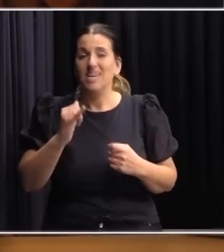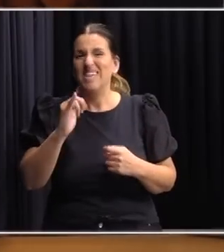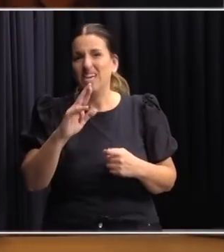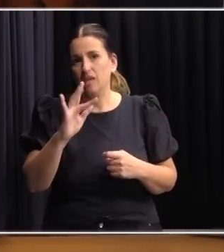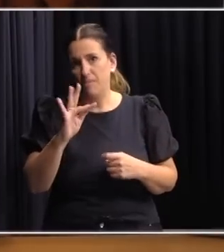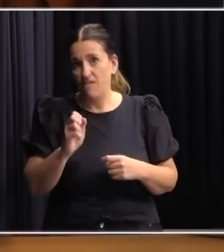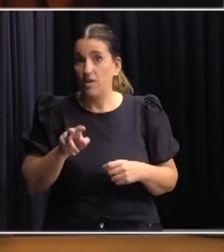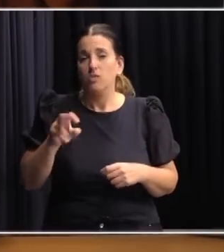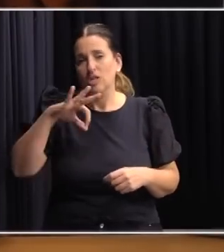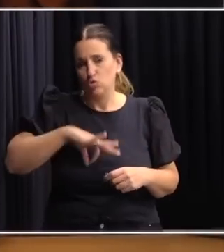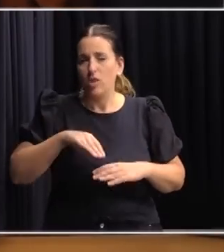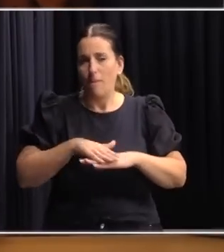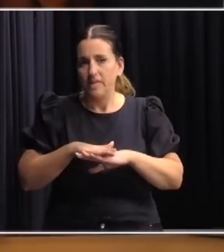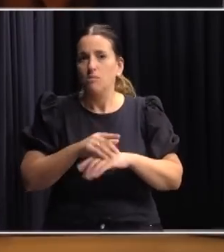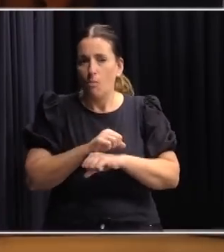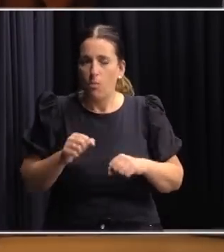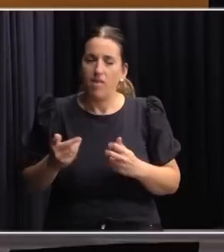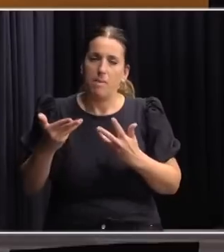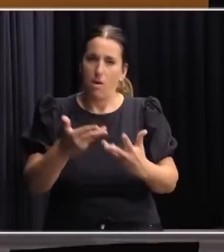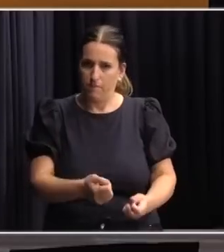tenga una floje en el cintura